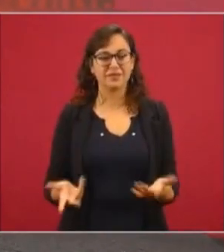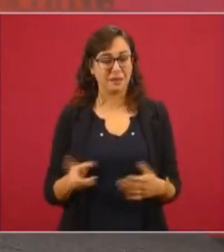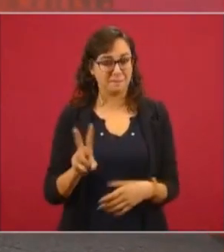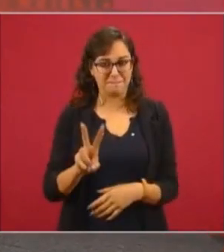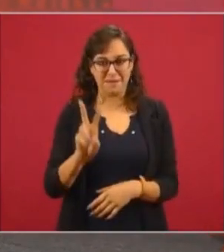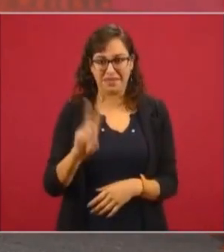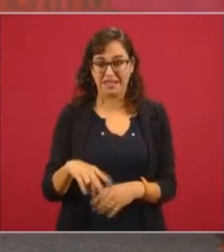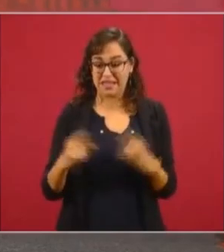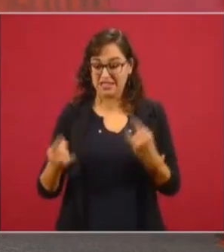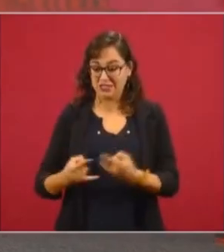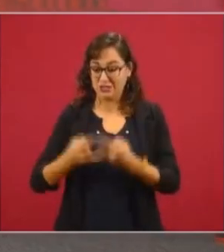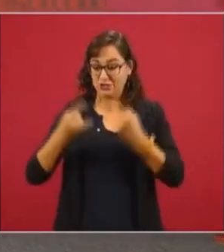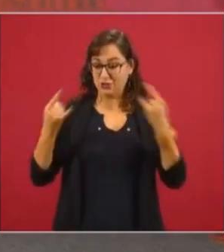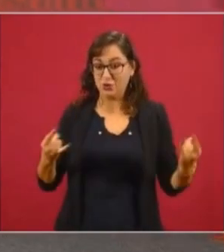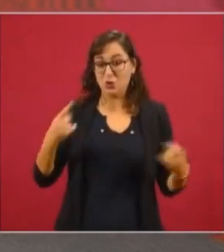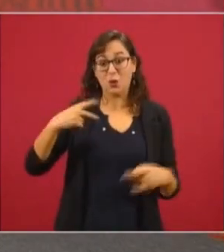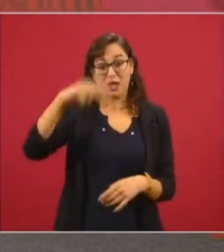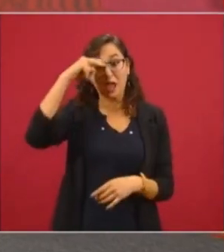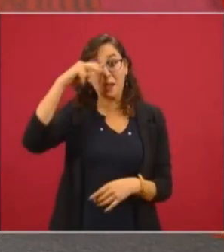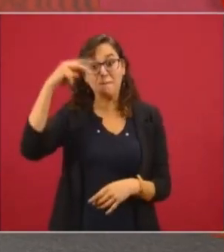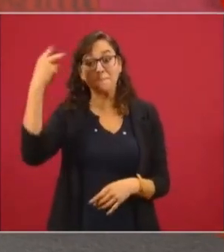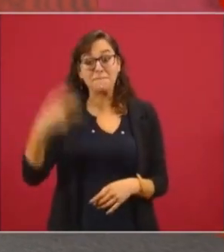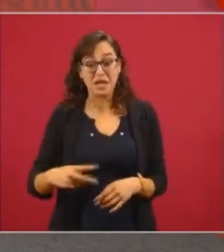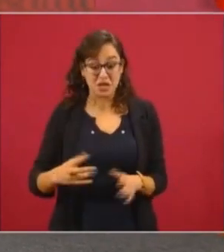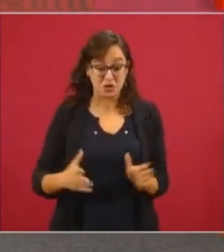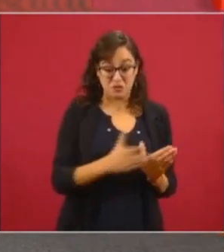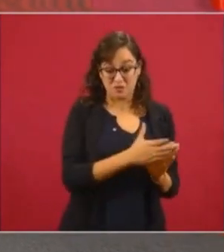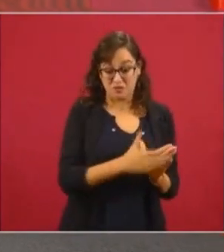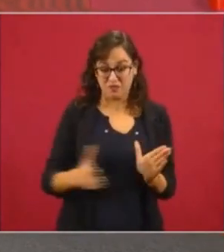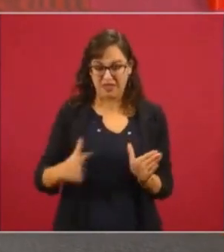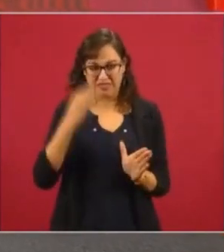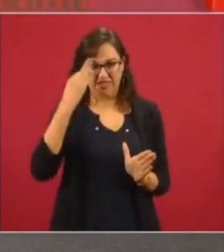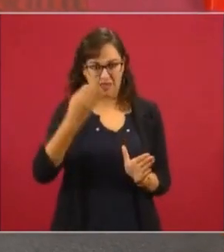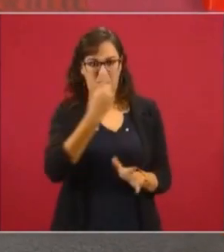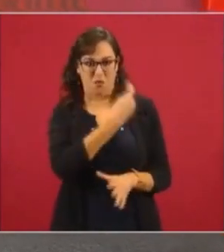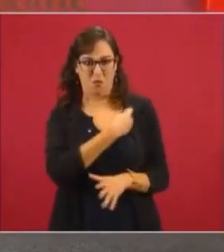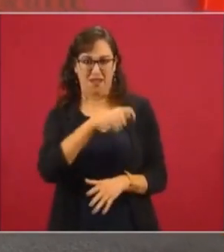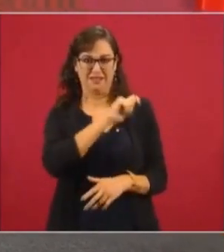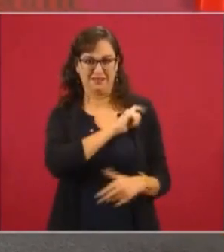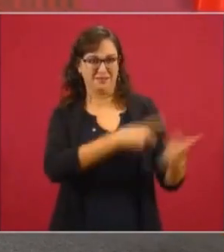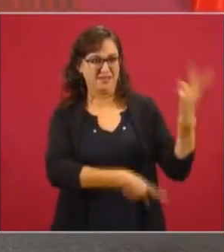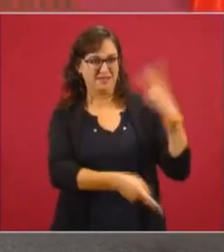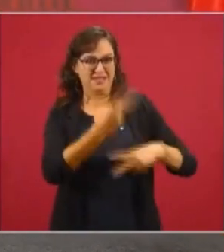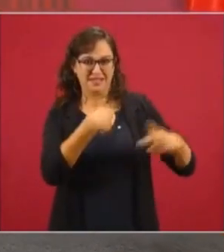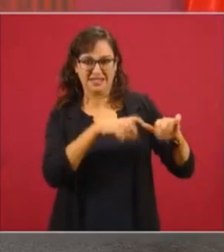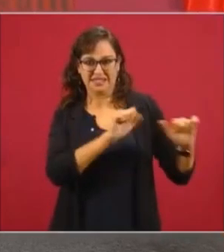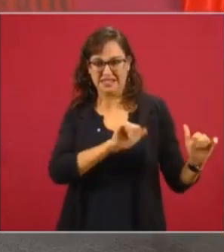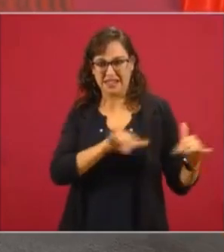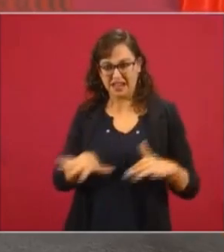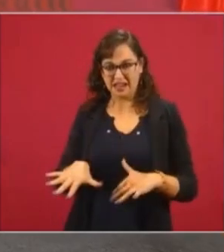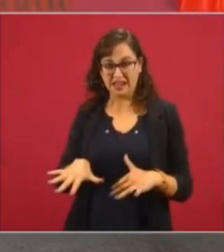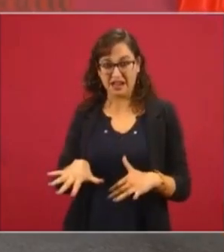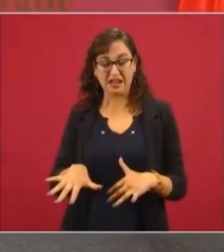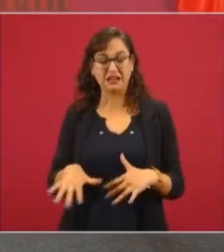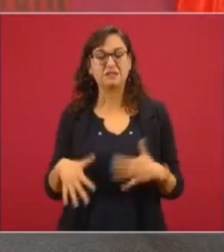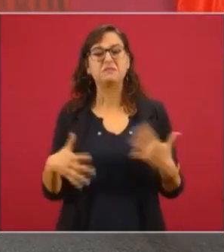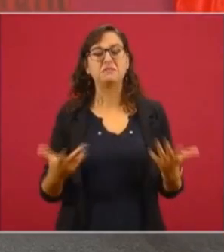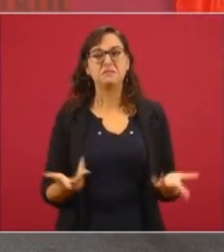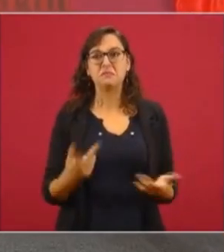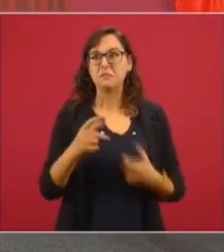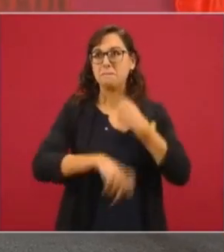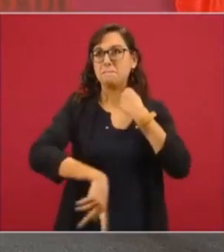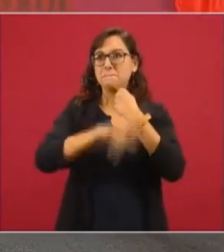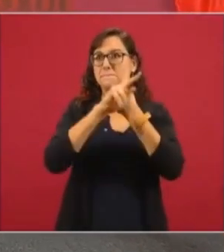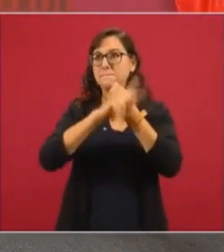de México y de esta etapa, en algunos países,